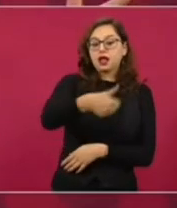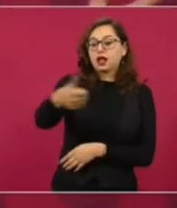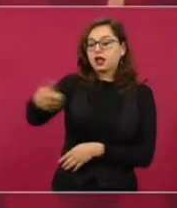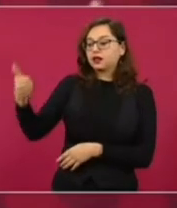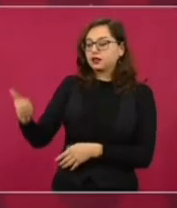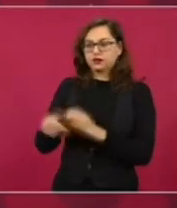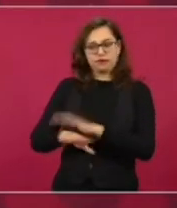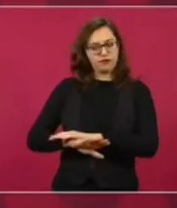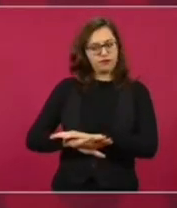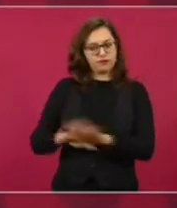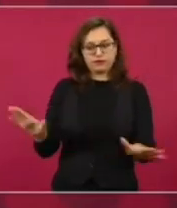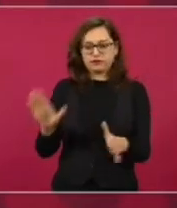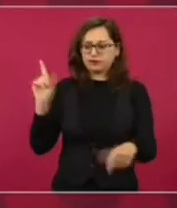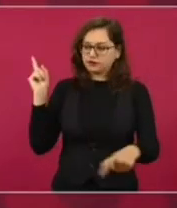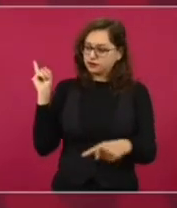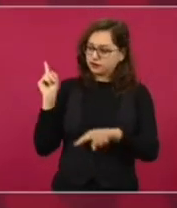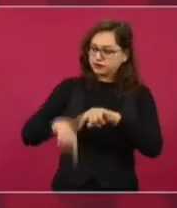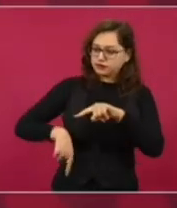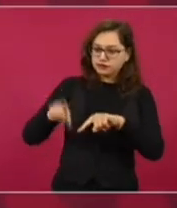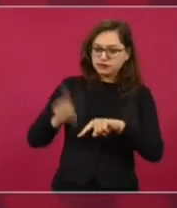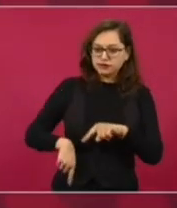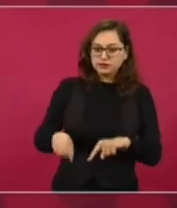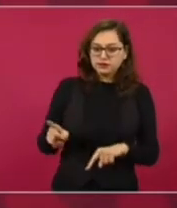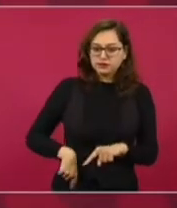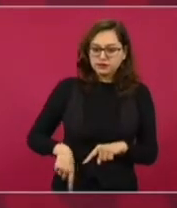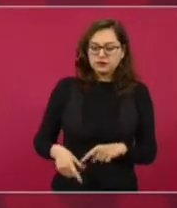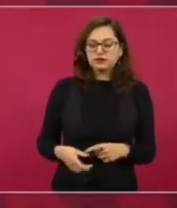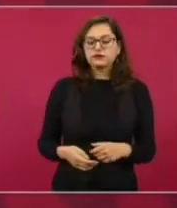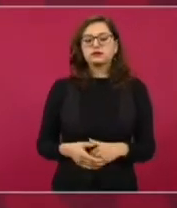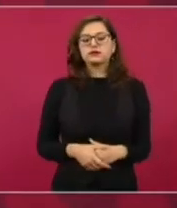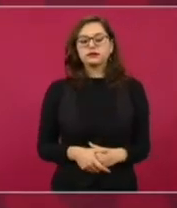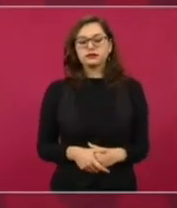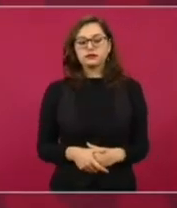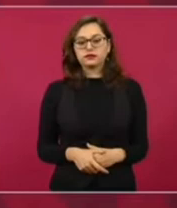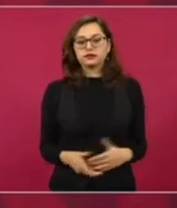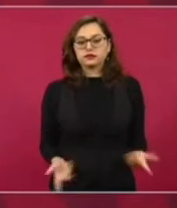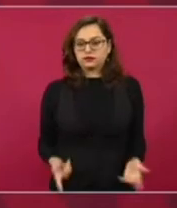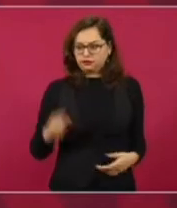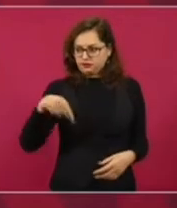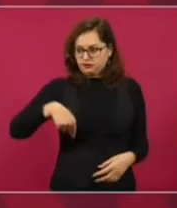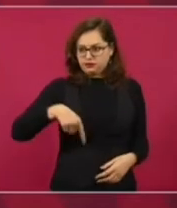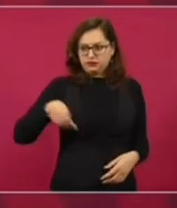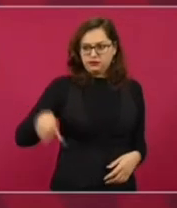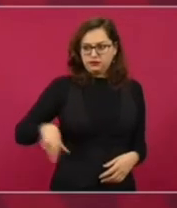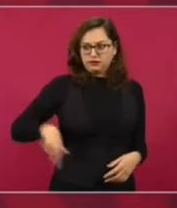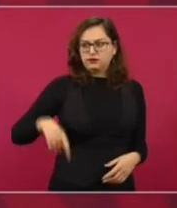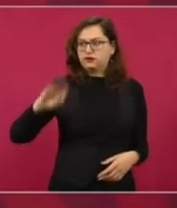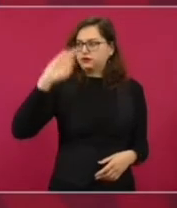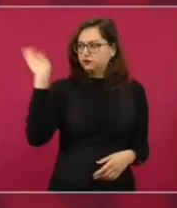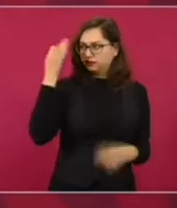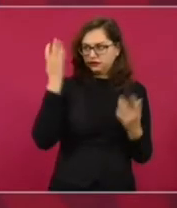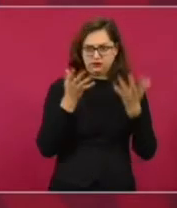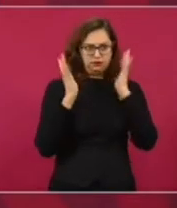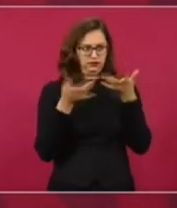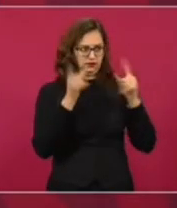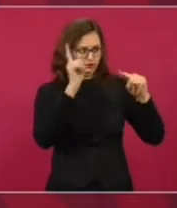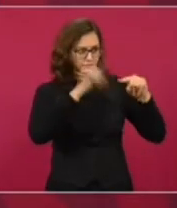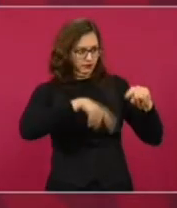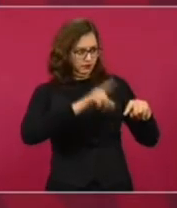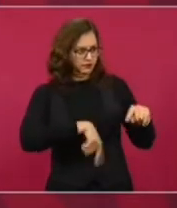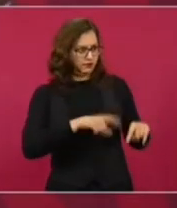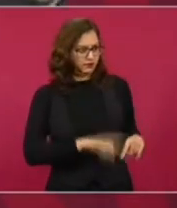eliminó aquí, les hablaba yo de que si